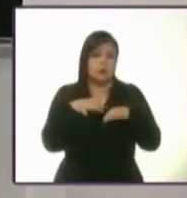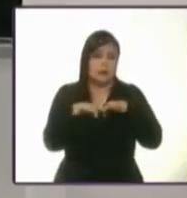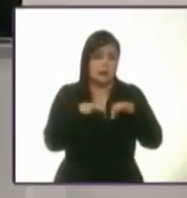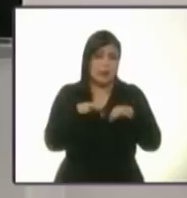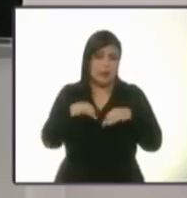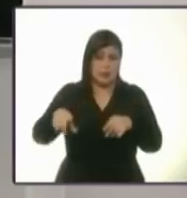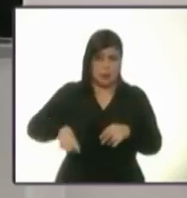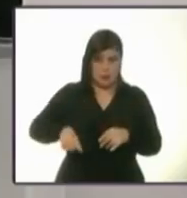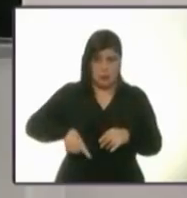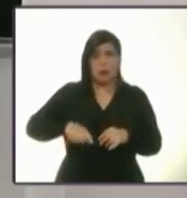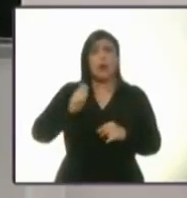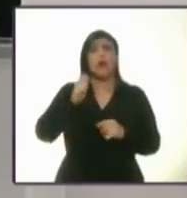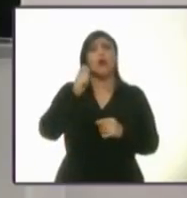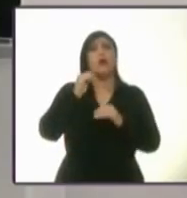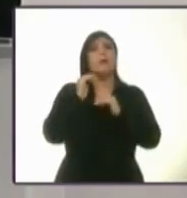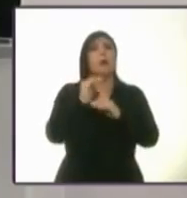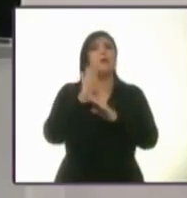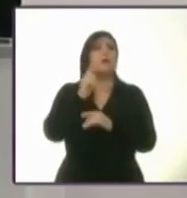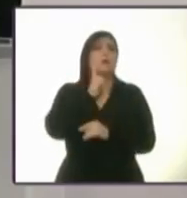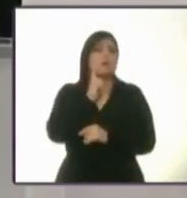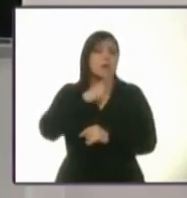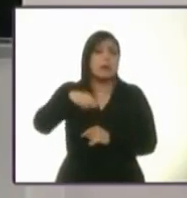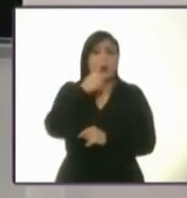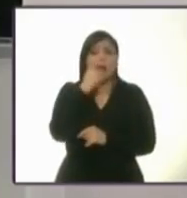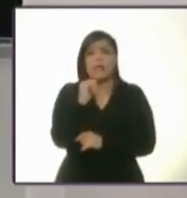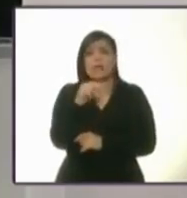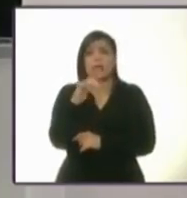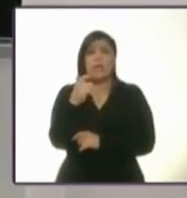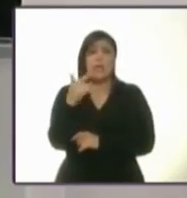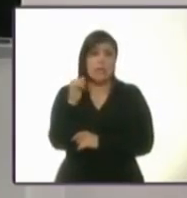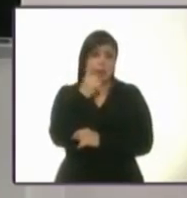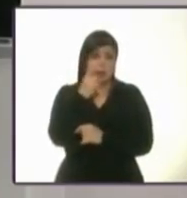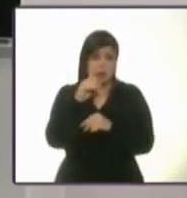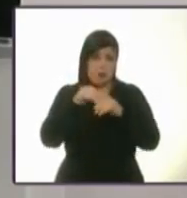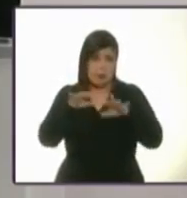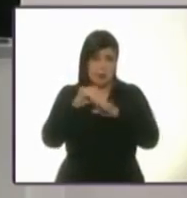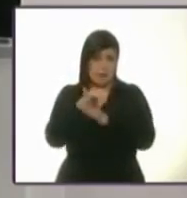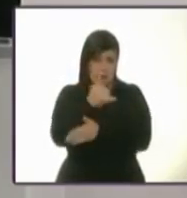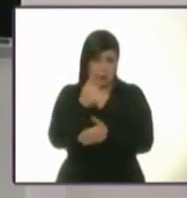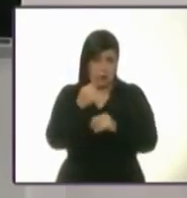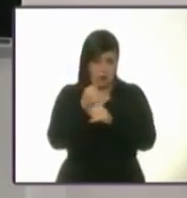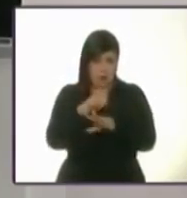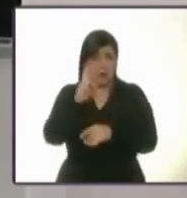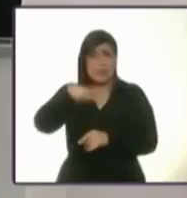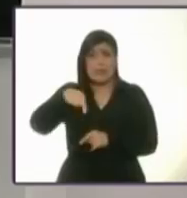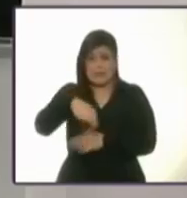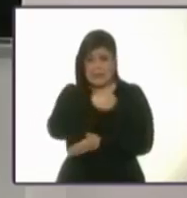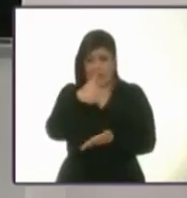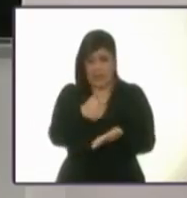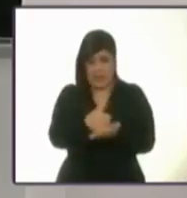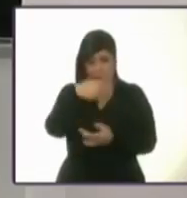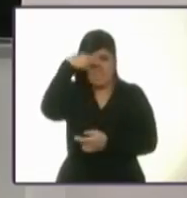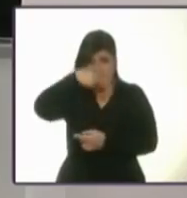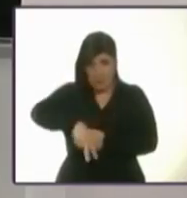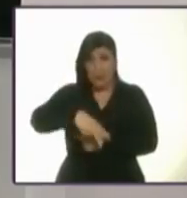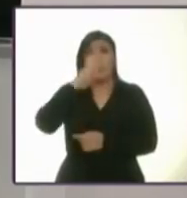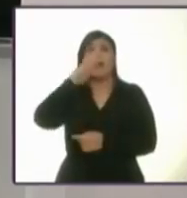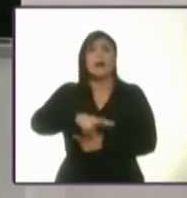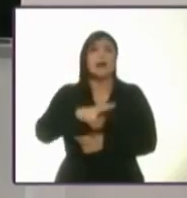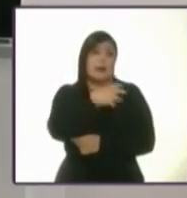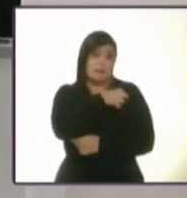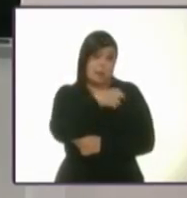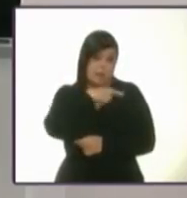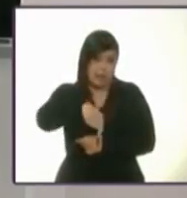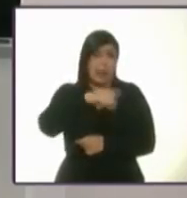son mujeres. Esto de acuerdo a datos del Inegi. La capital del país, para ejemplificar aún más, es la entidad